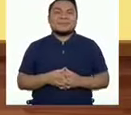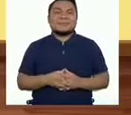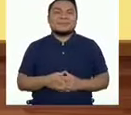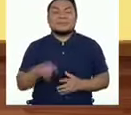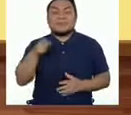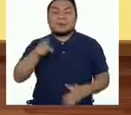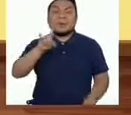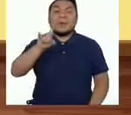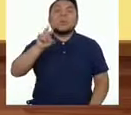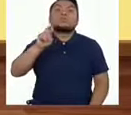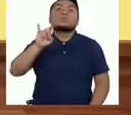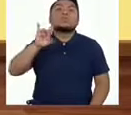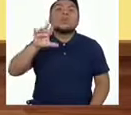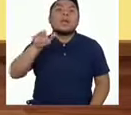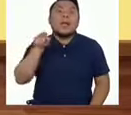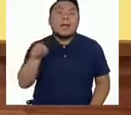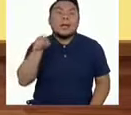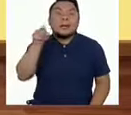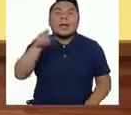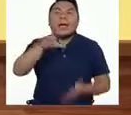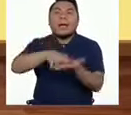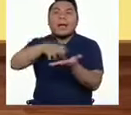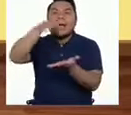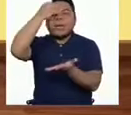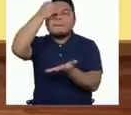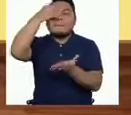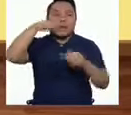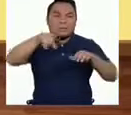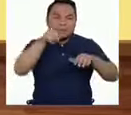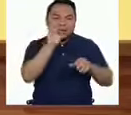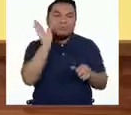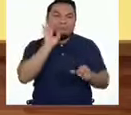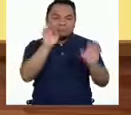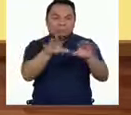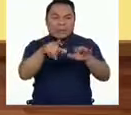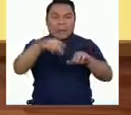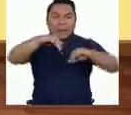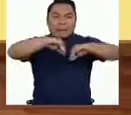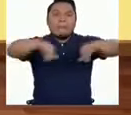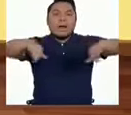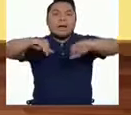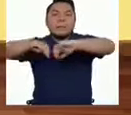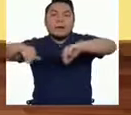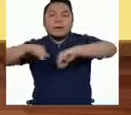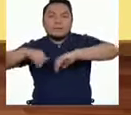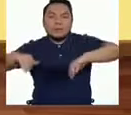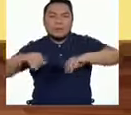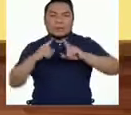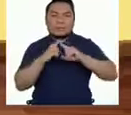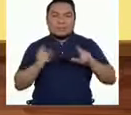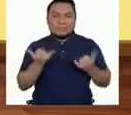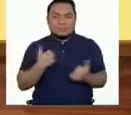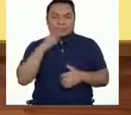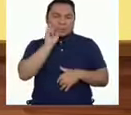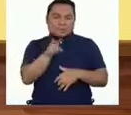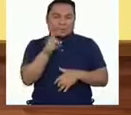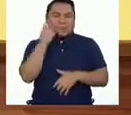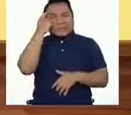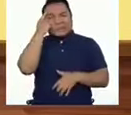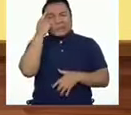Úrsula es una niña que está aprendiendo a separar sus residuos. Sin embargo, se encuentra con un problema.